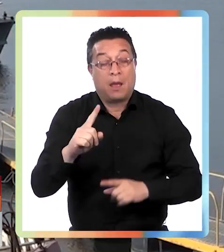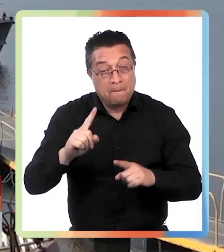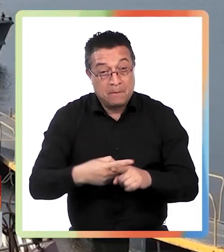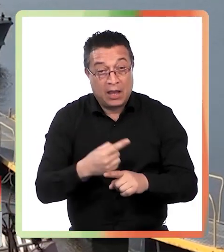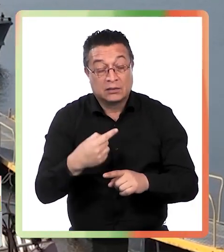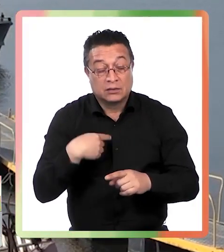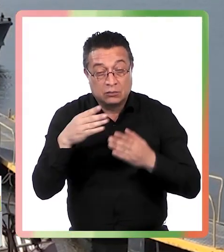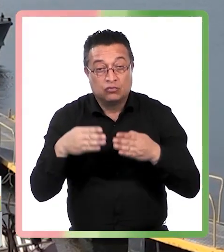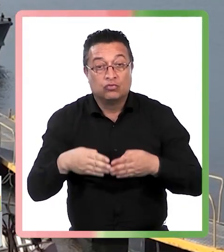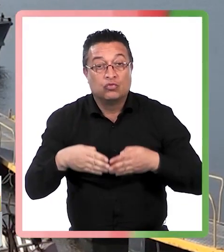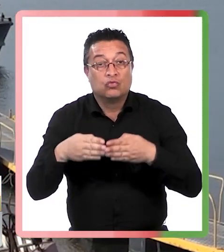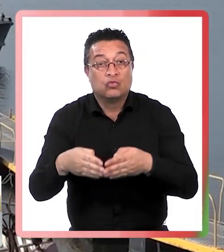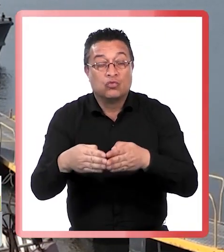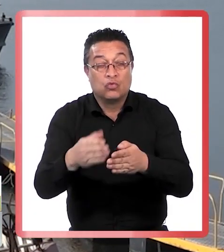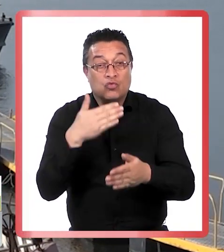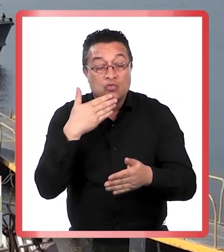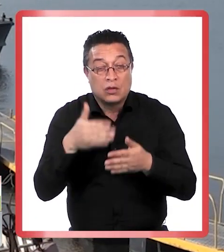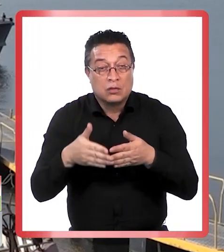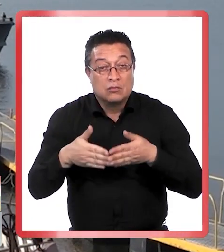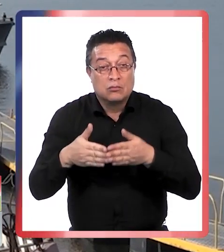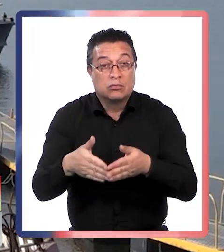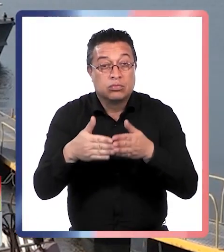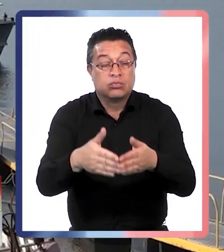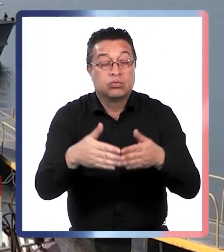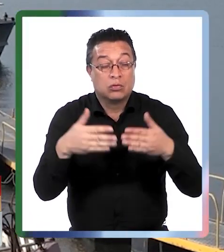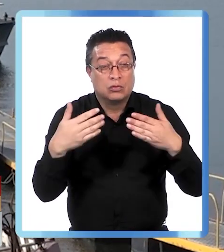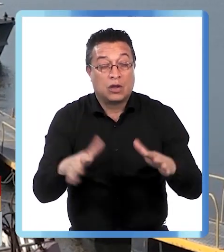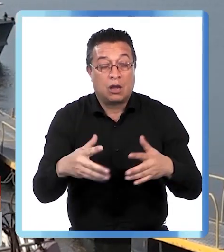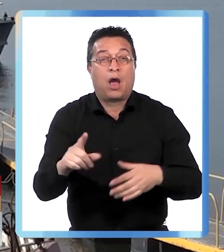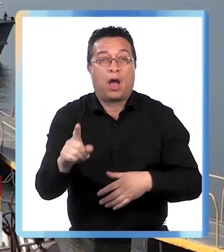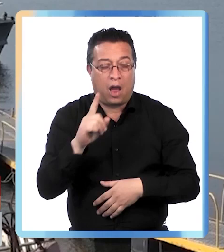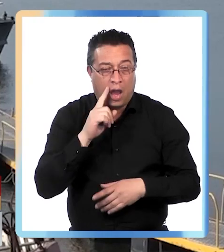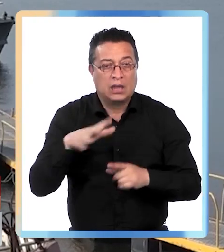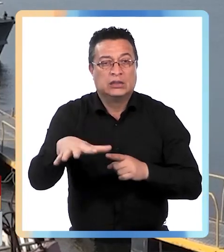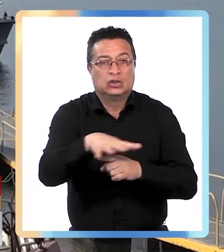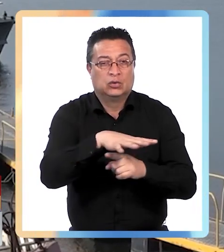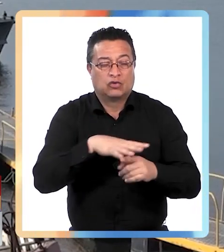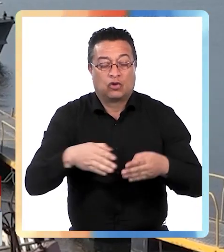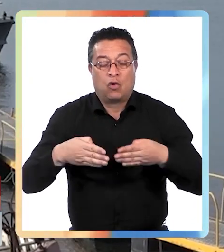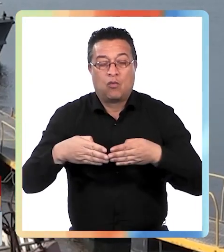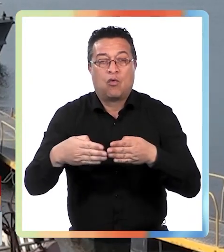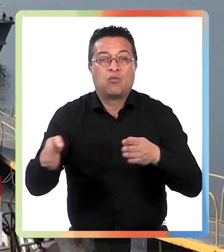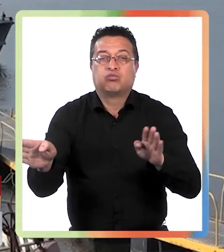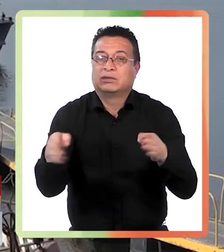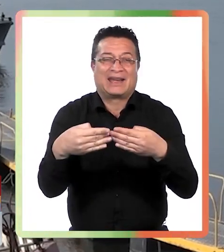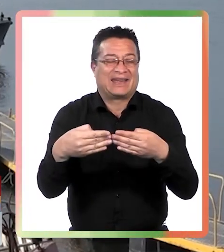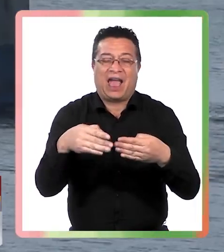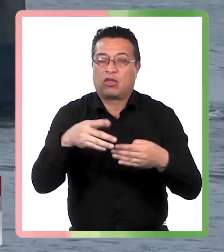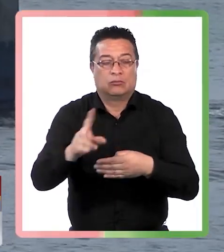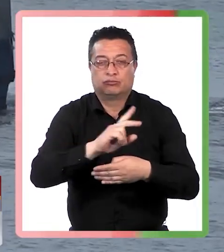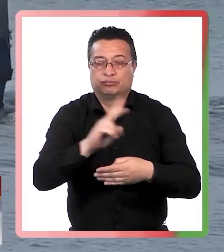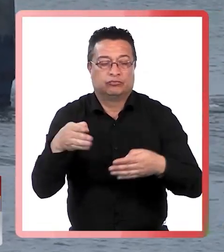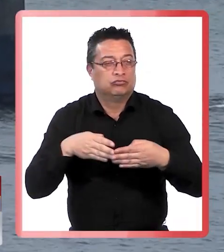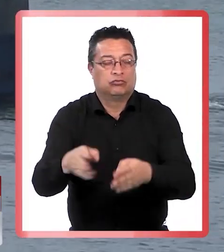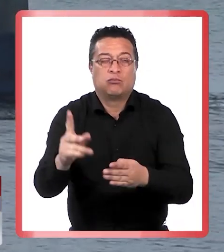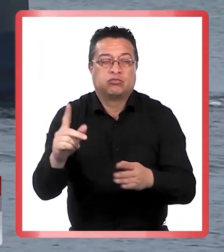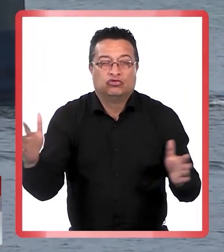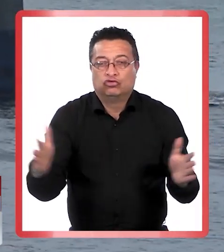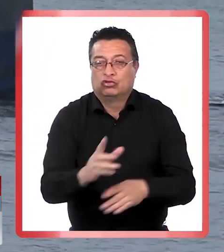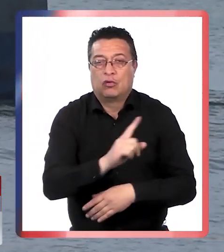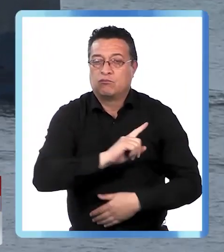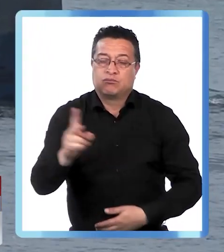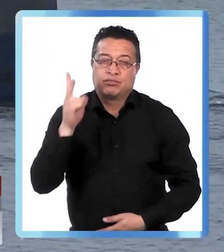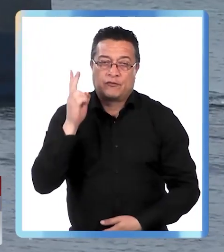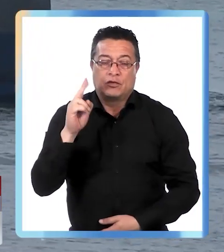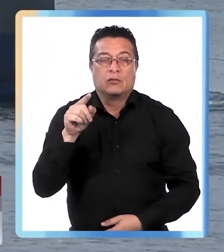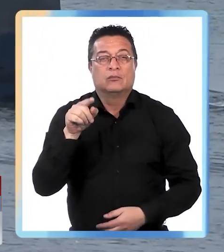además que al momento de la navegación de la embarcación accidentada existía condición de puerto cerrado para todo tipo de embarcaciones menor